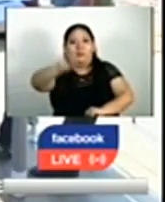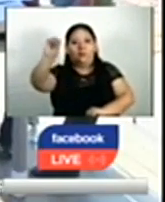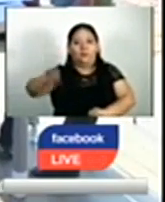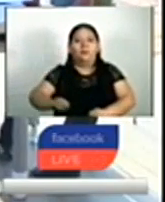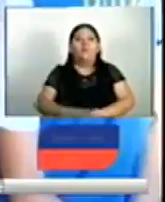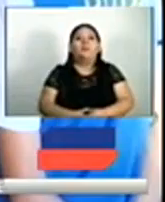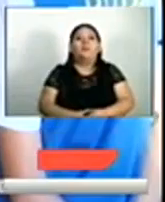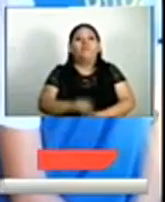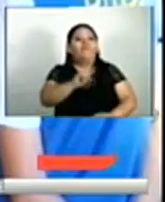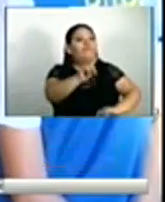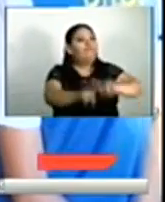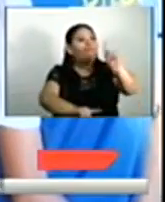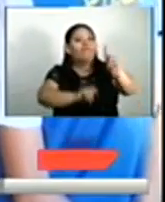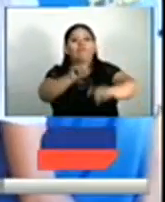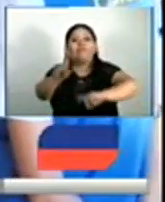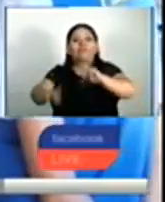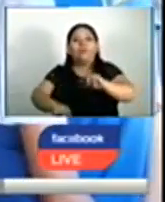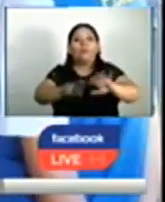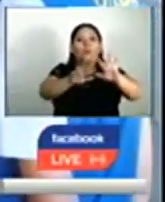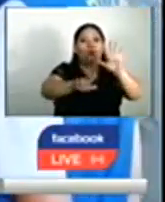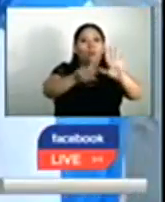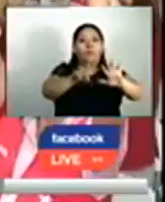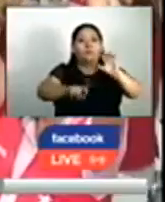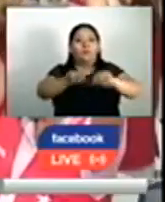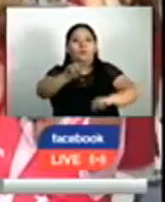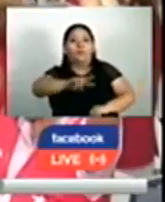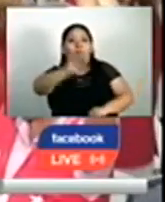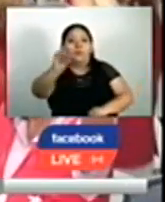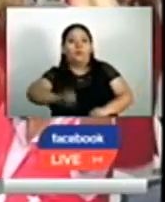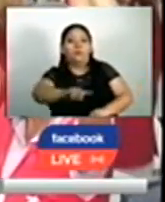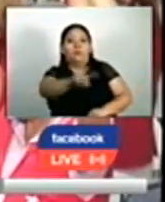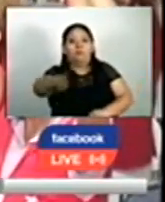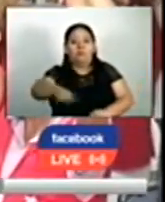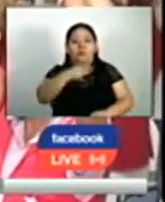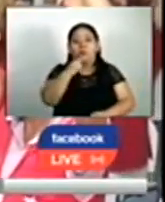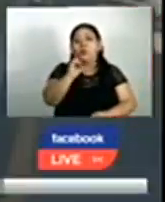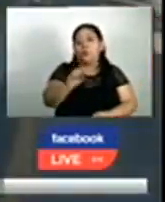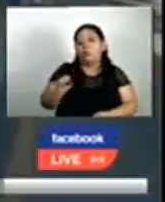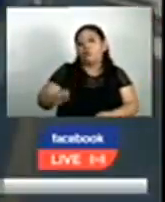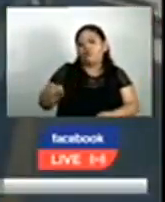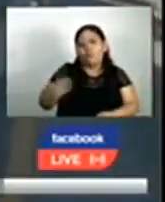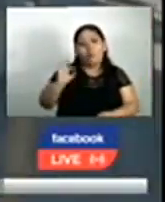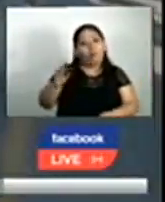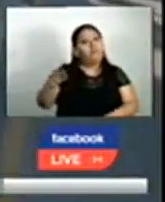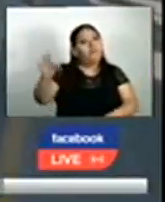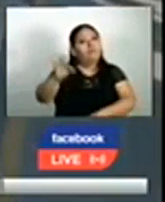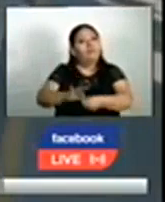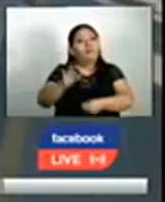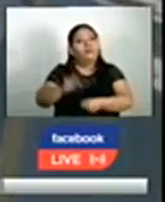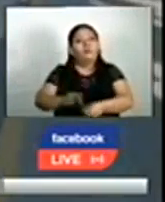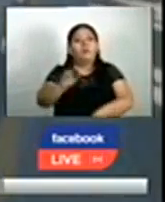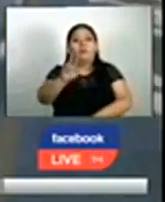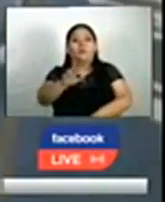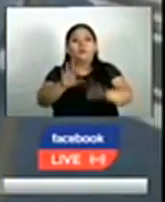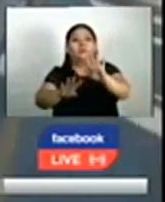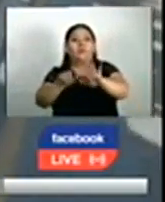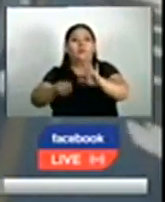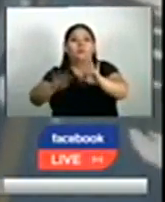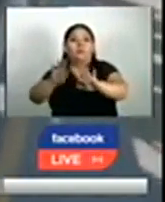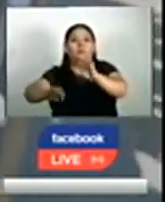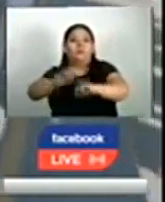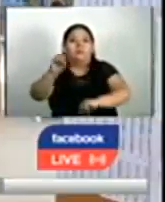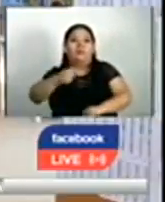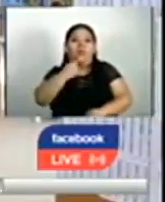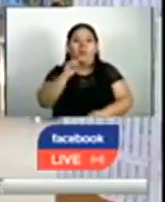La encuesta reveló que el 86.2% de la población dijo que vale la pena ir a votar y un 39.9%